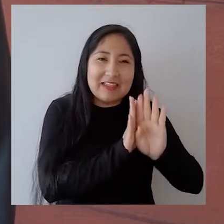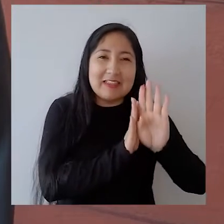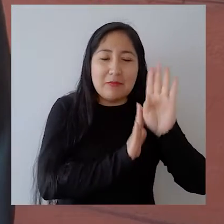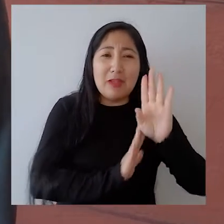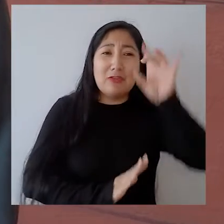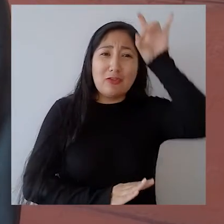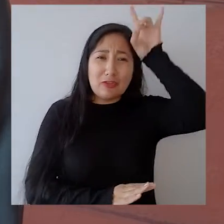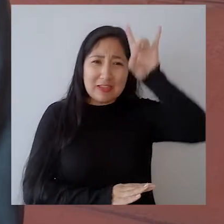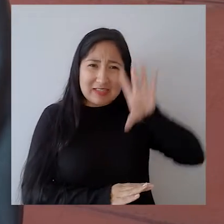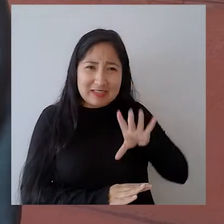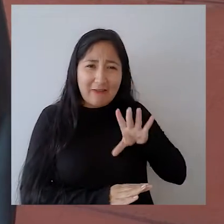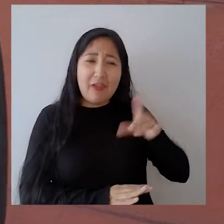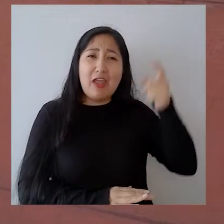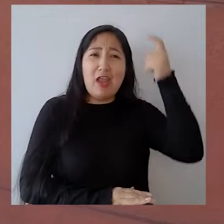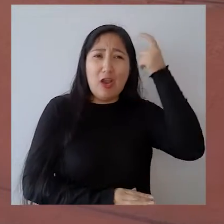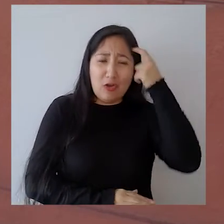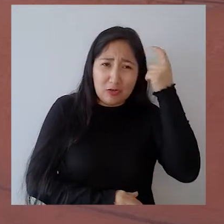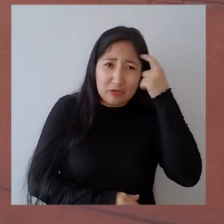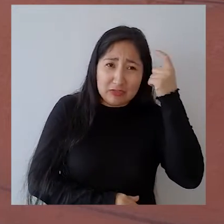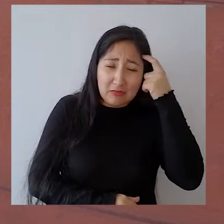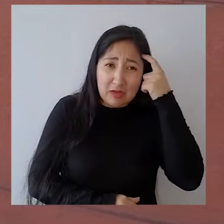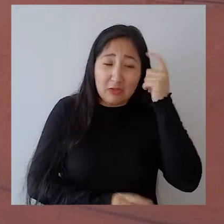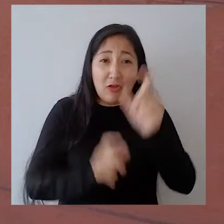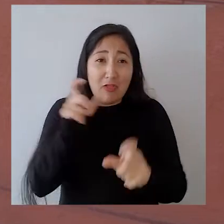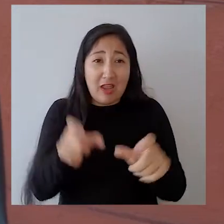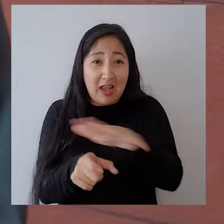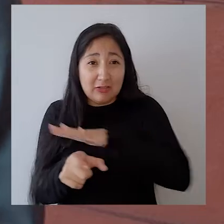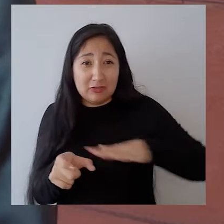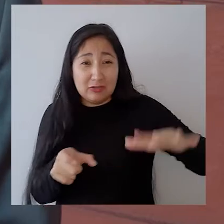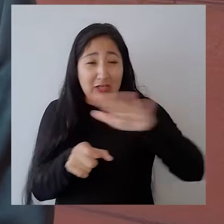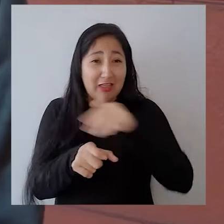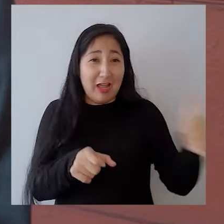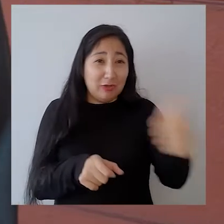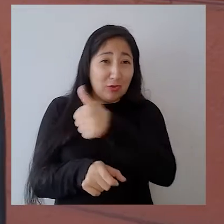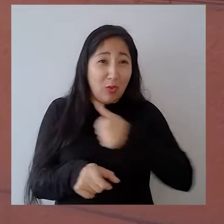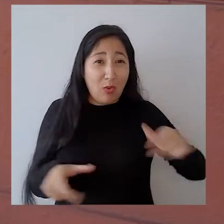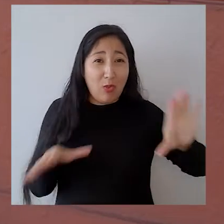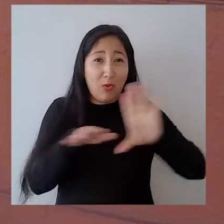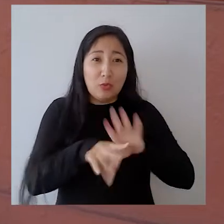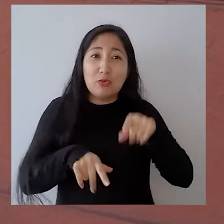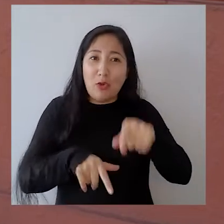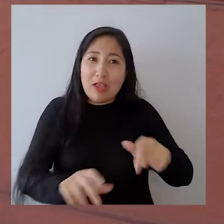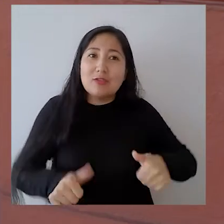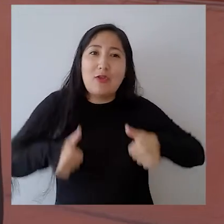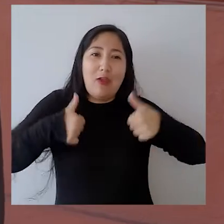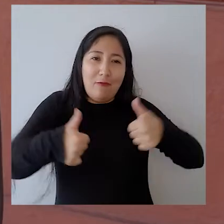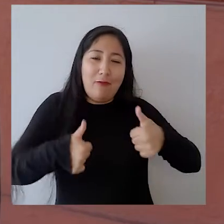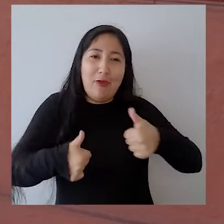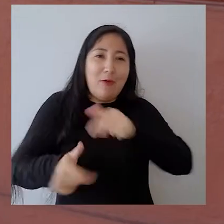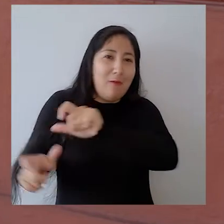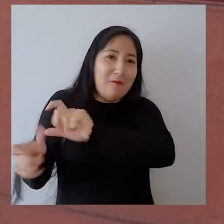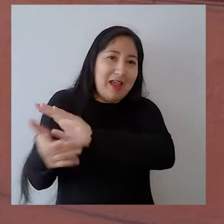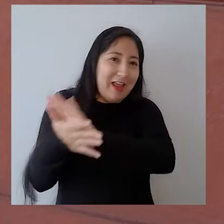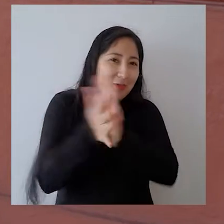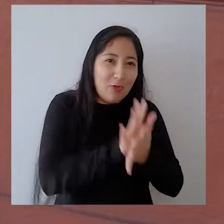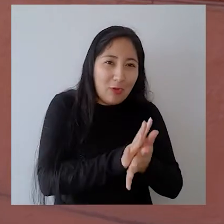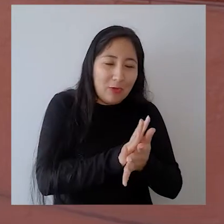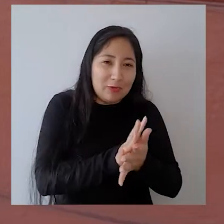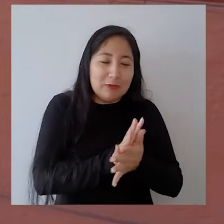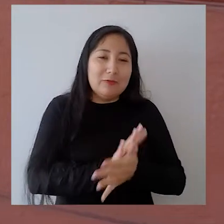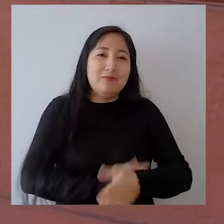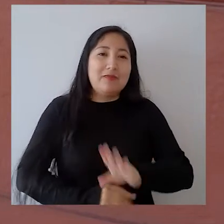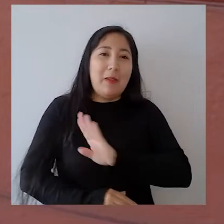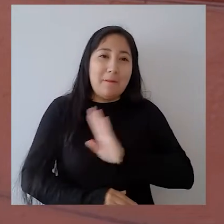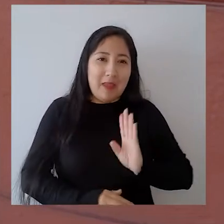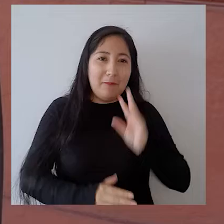alfabetización el crecimiento en conocimiento de la sociedad en su conjunto es bueno para todos y para todas quienes